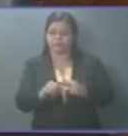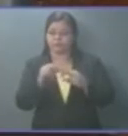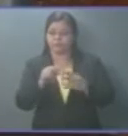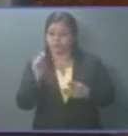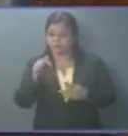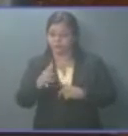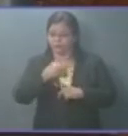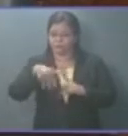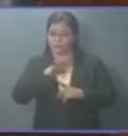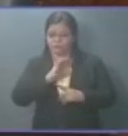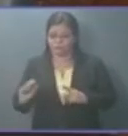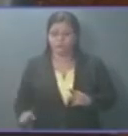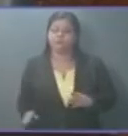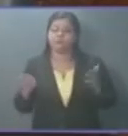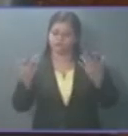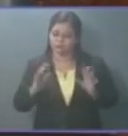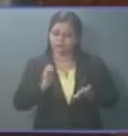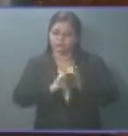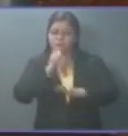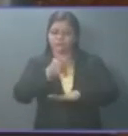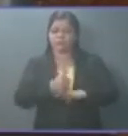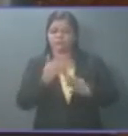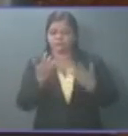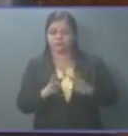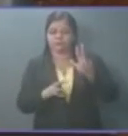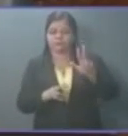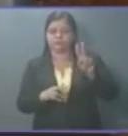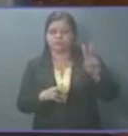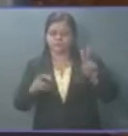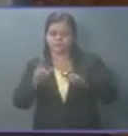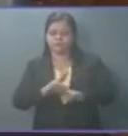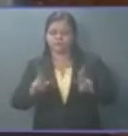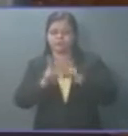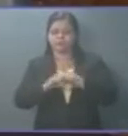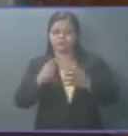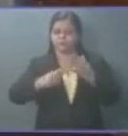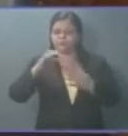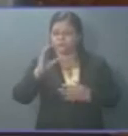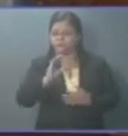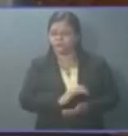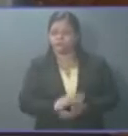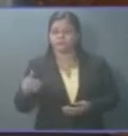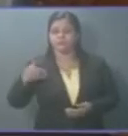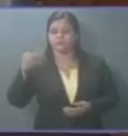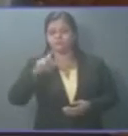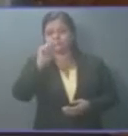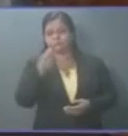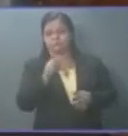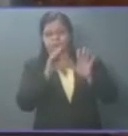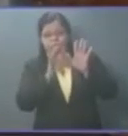salvadoreño, que se concretó en 32 reforma a la Constitución de 1983